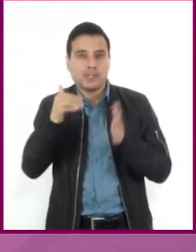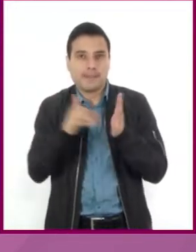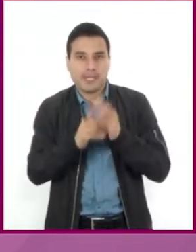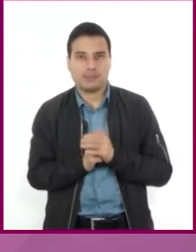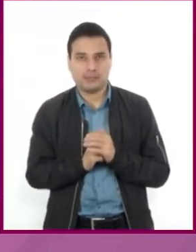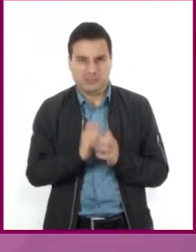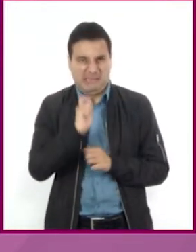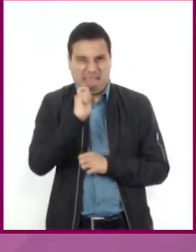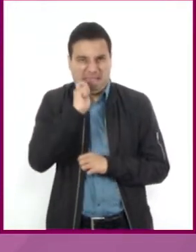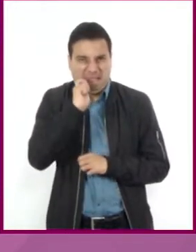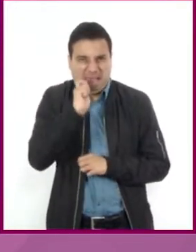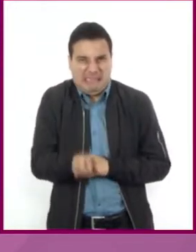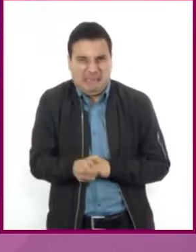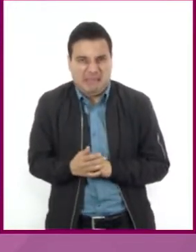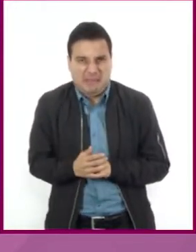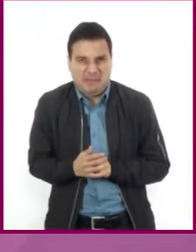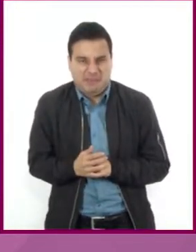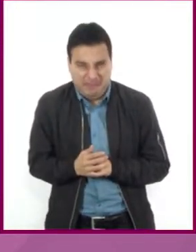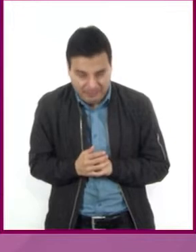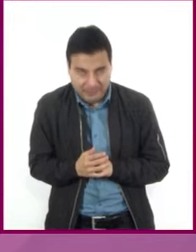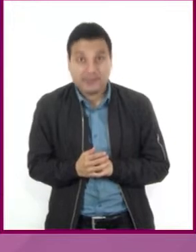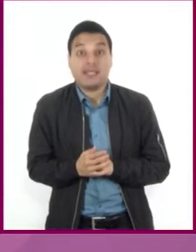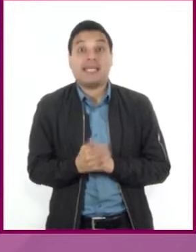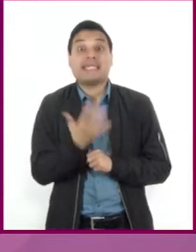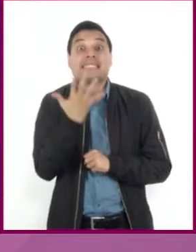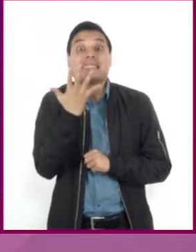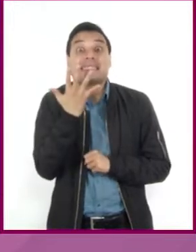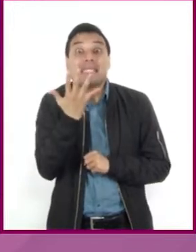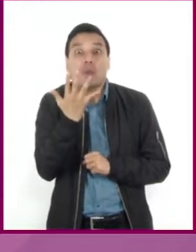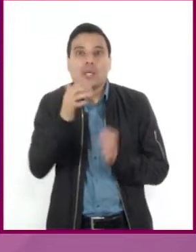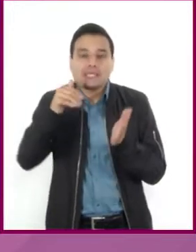señala que el área real se redujo 50 mil veces en el mapa.